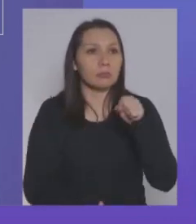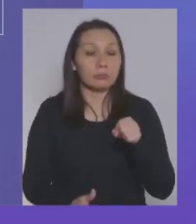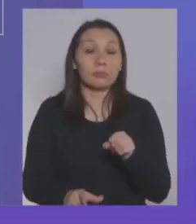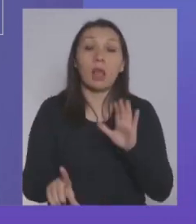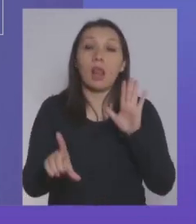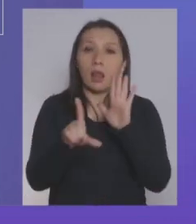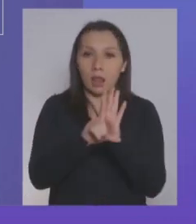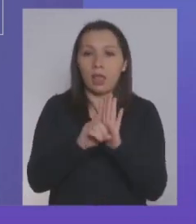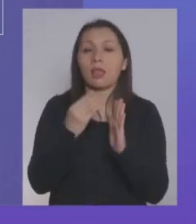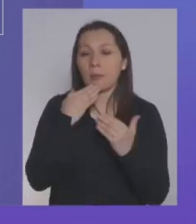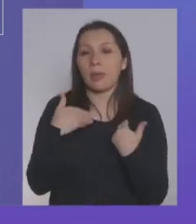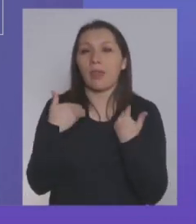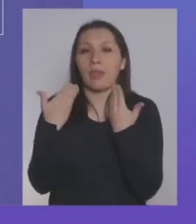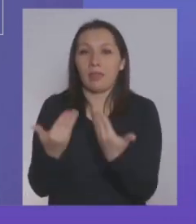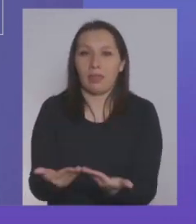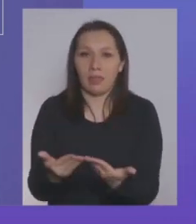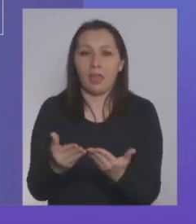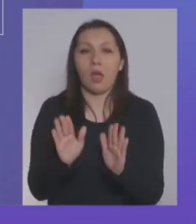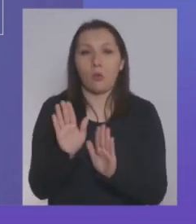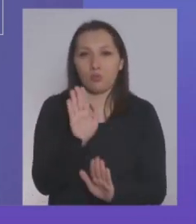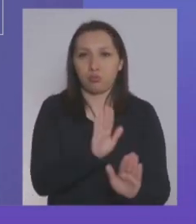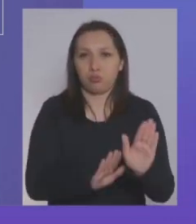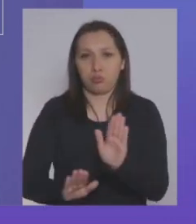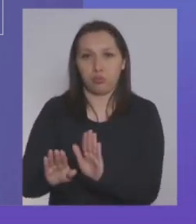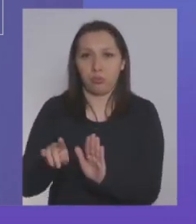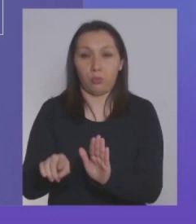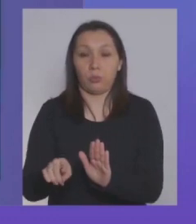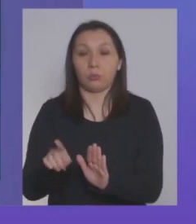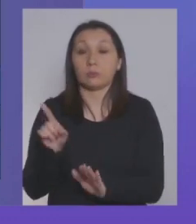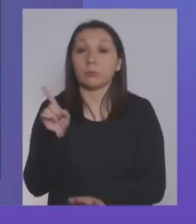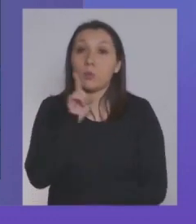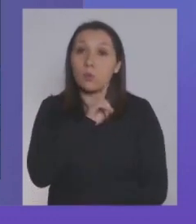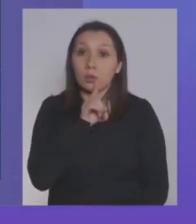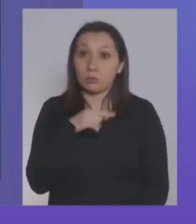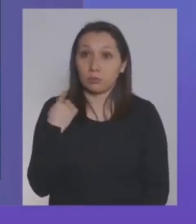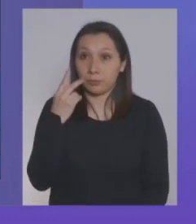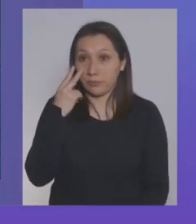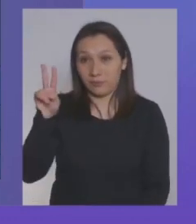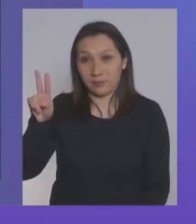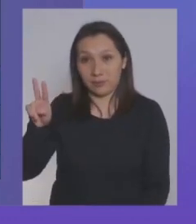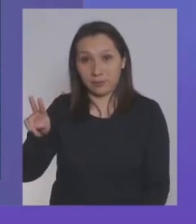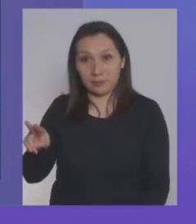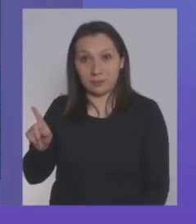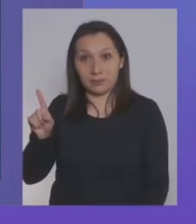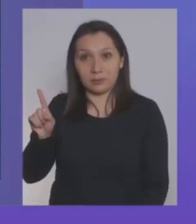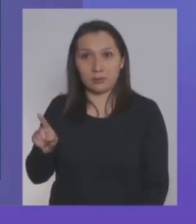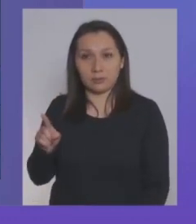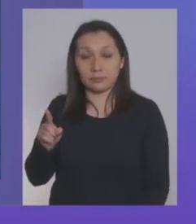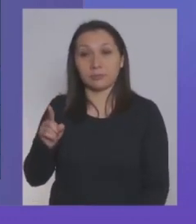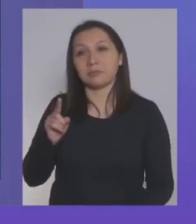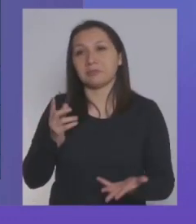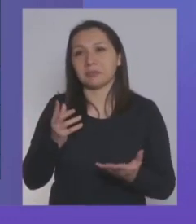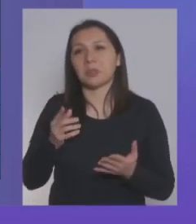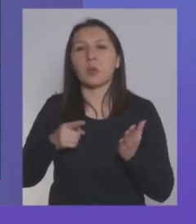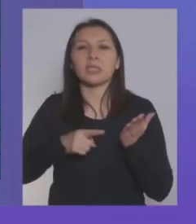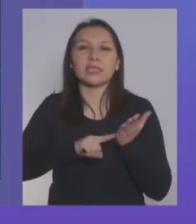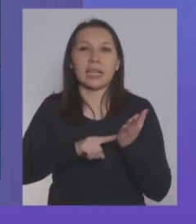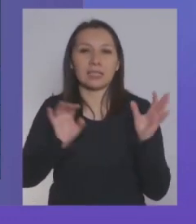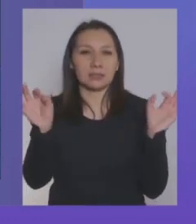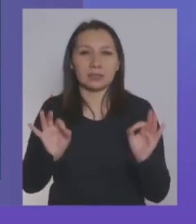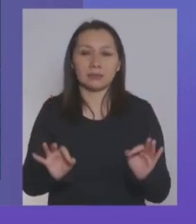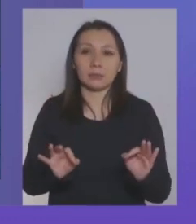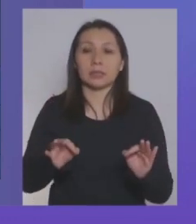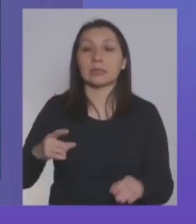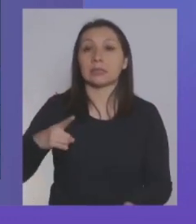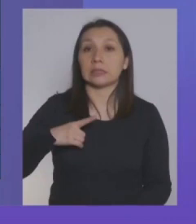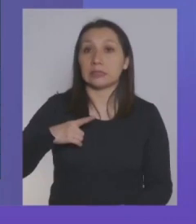también les está dando protección. Finalmente, si nosotros vemos respecto a cómo esto ha funcionado, que esto es algo muy técnico, el